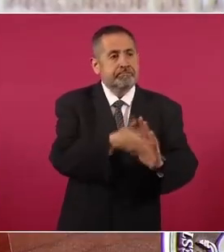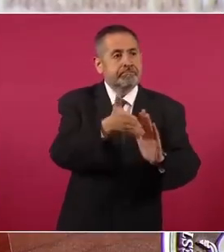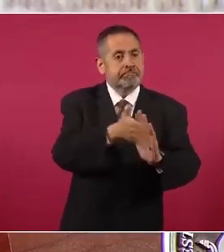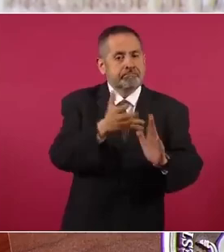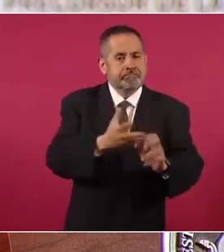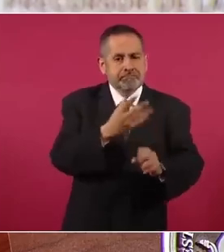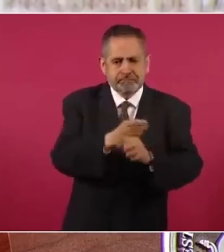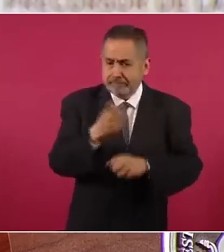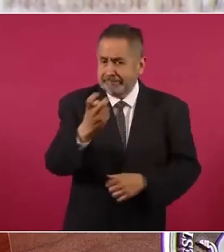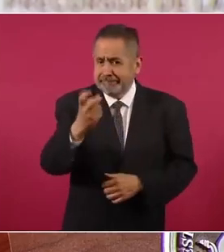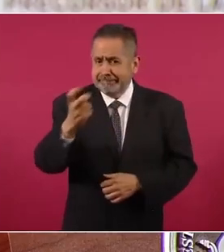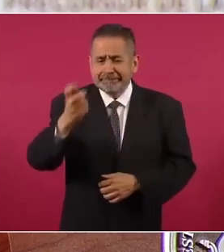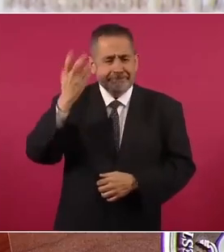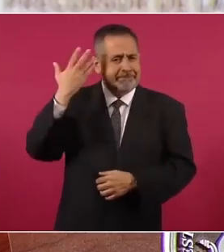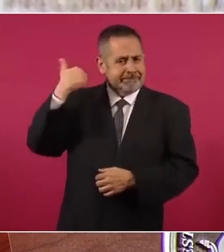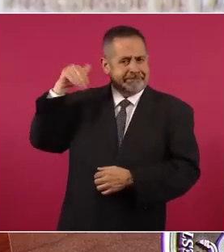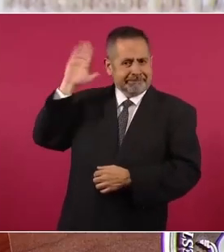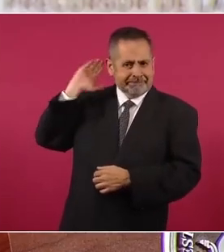así era,